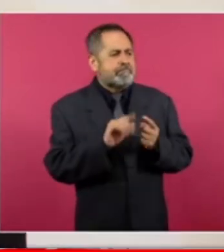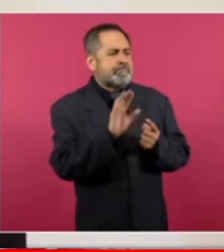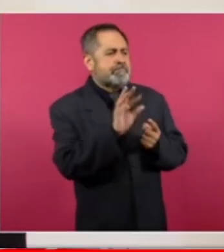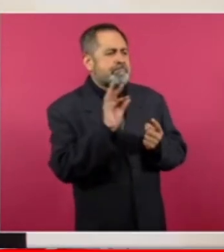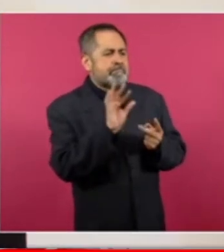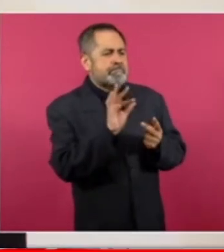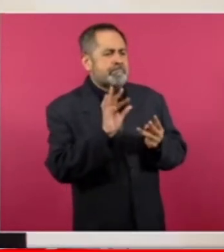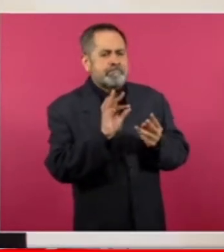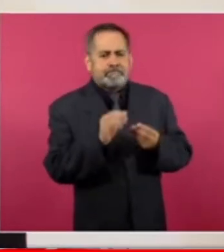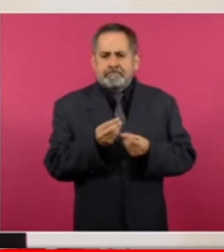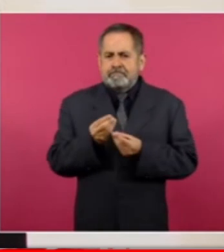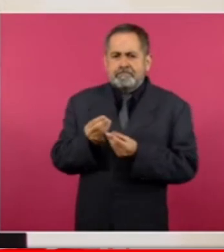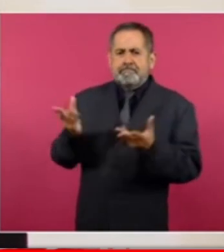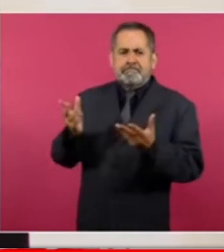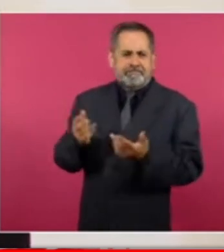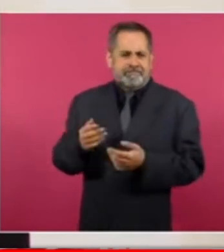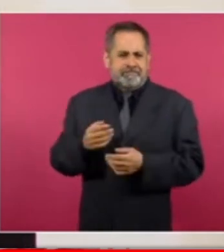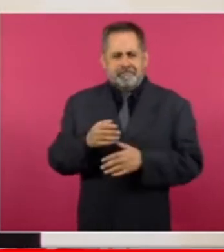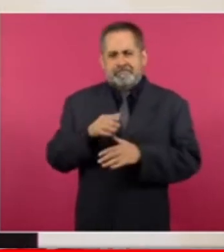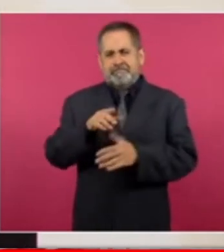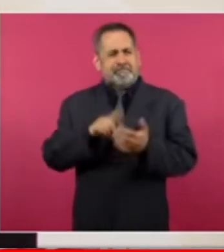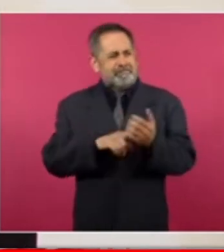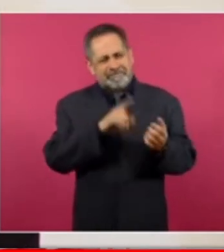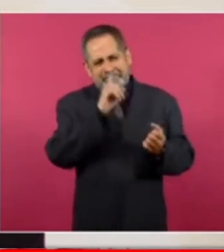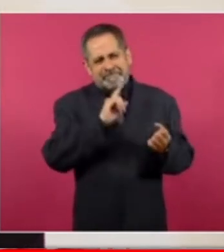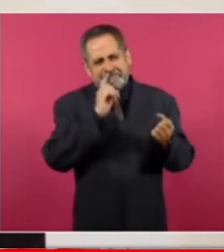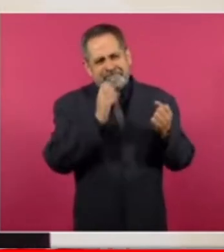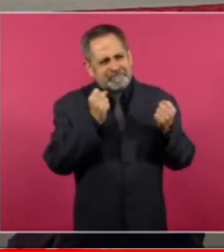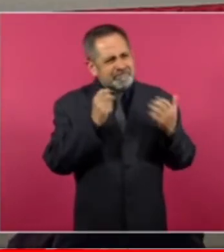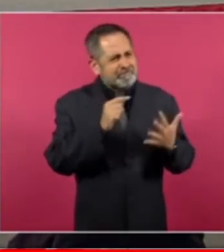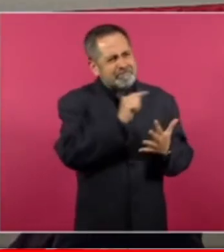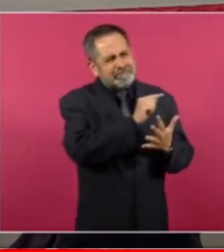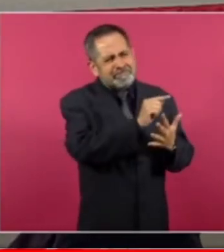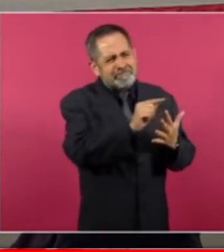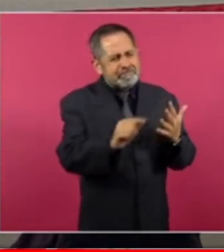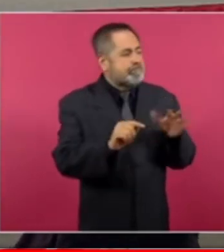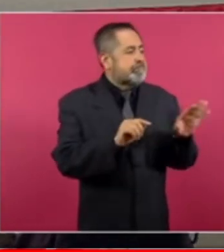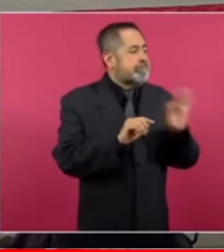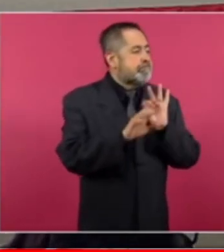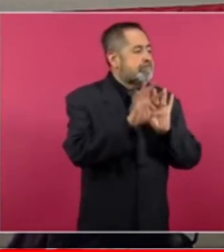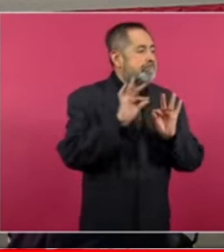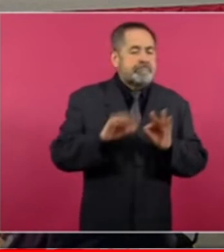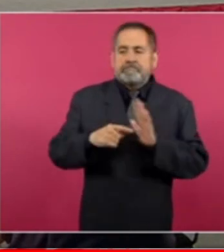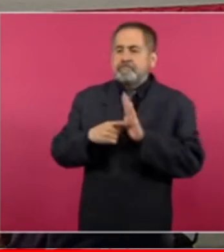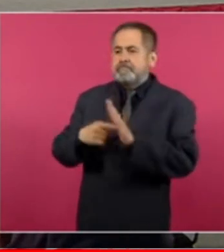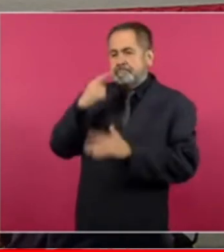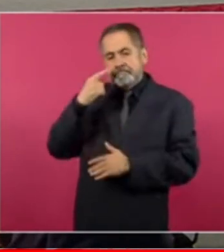apretadísima sobre las mentiras de los medios de información